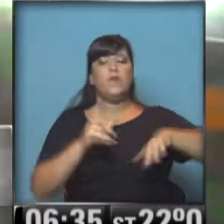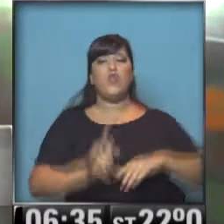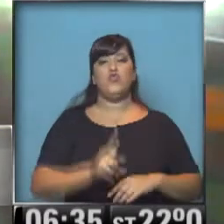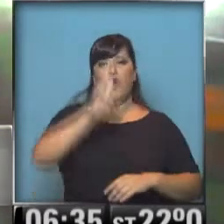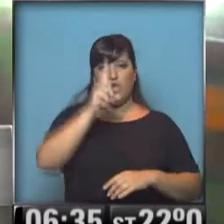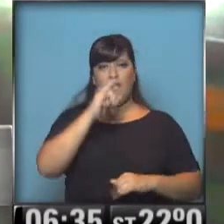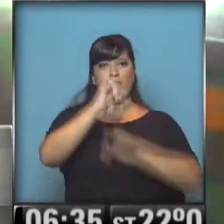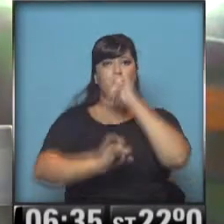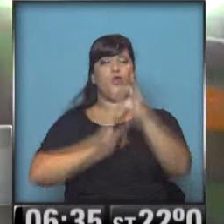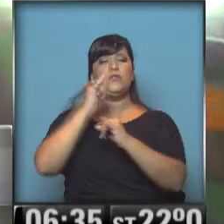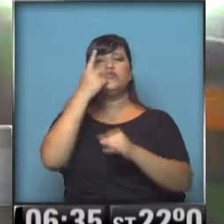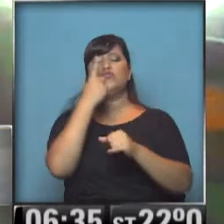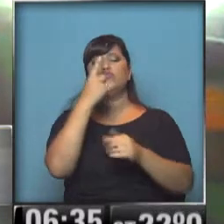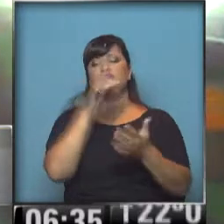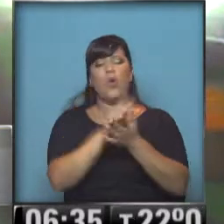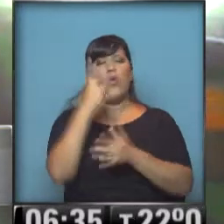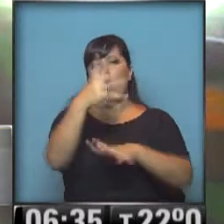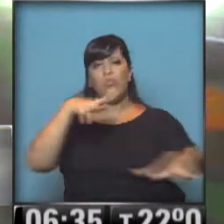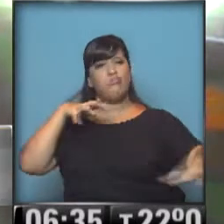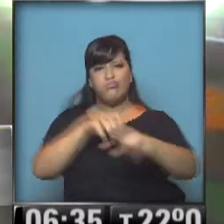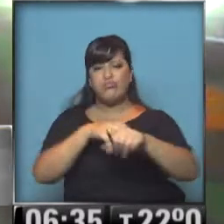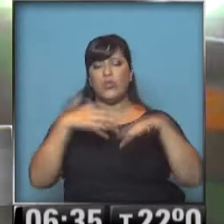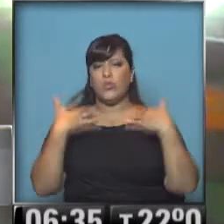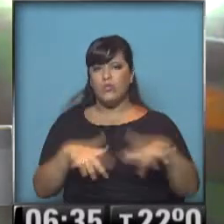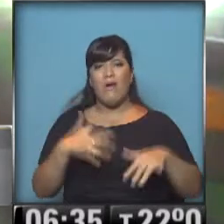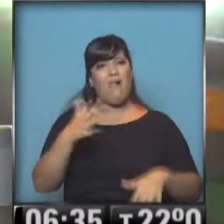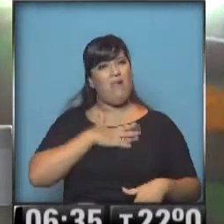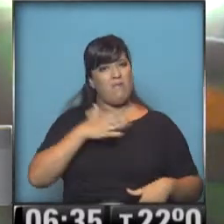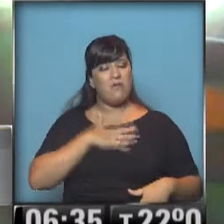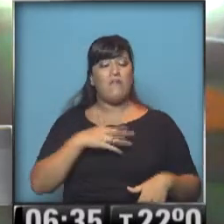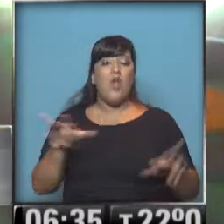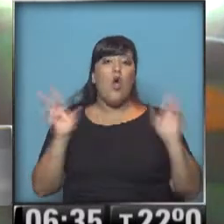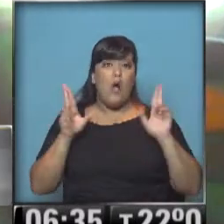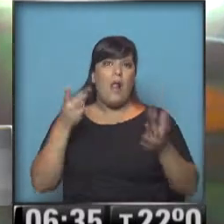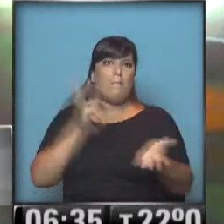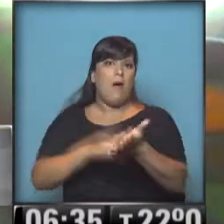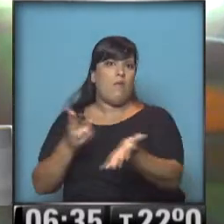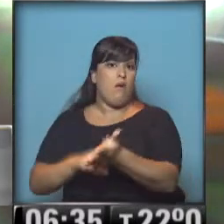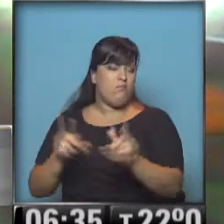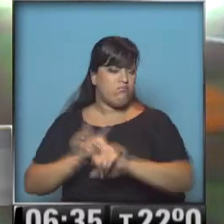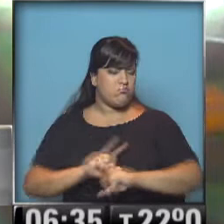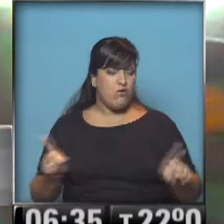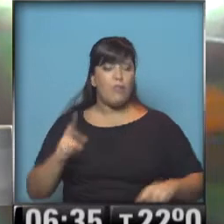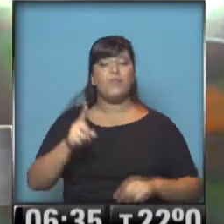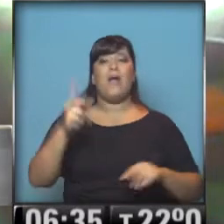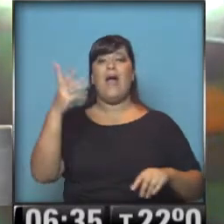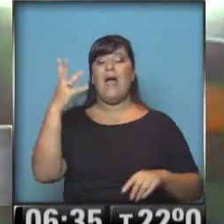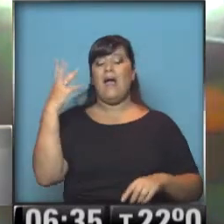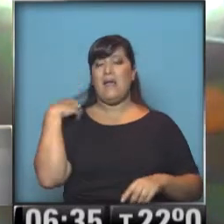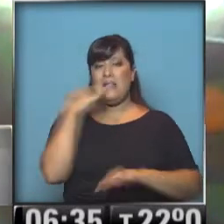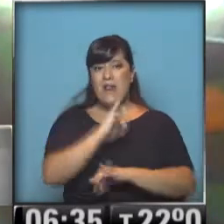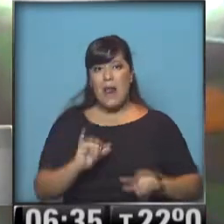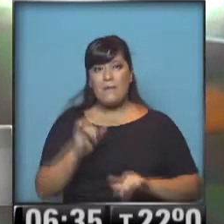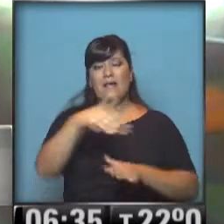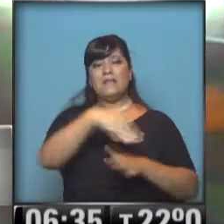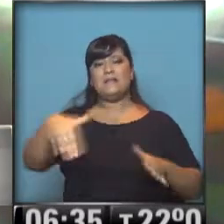tenemos que hablar del primer choque de consideración de la mañana. Lamentablemente, esperemos que no se repitan muchos más. En Avenida General Paz, a la altura de